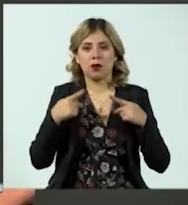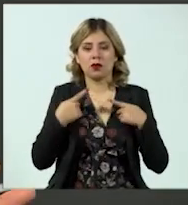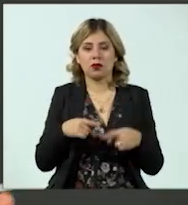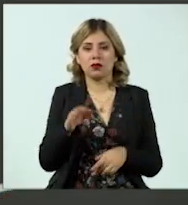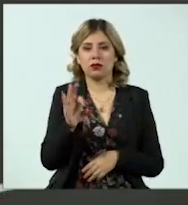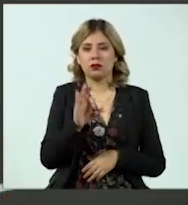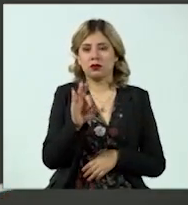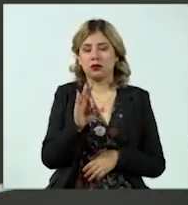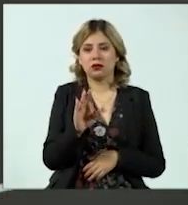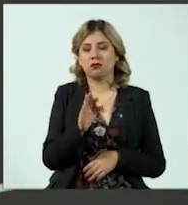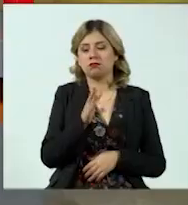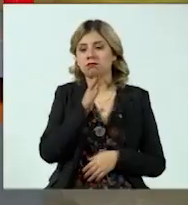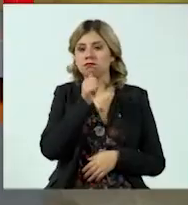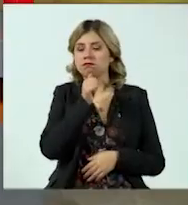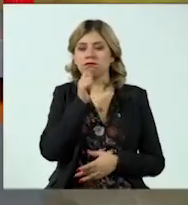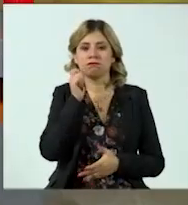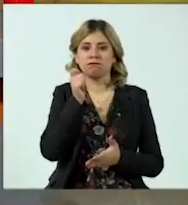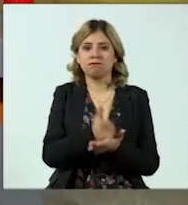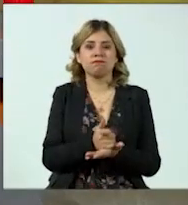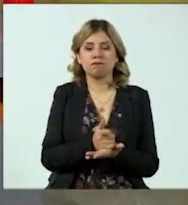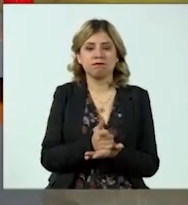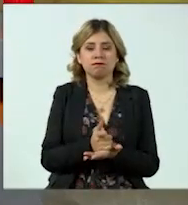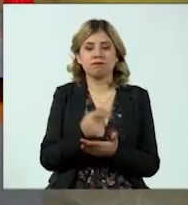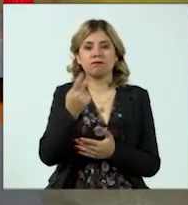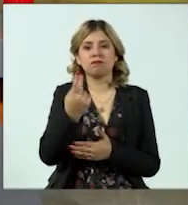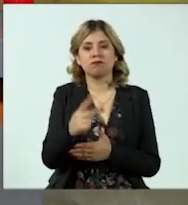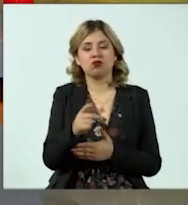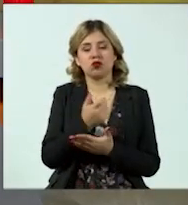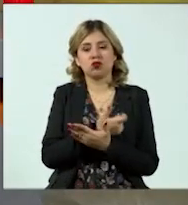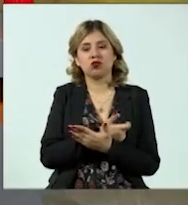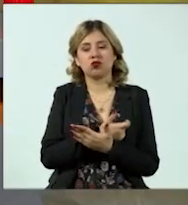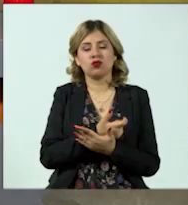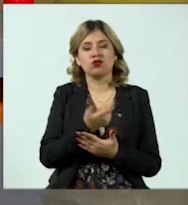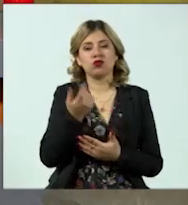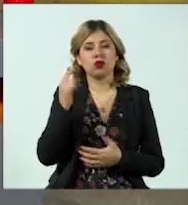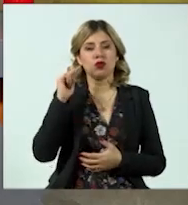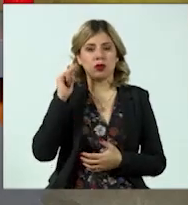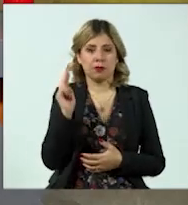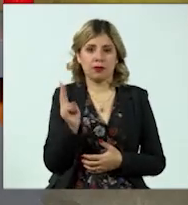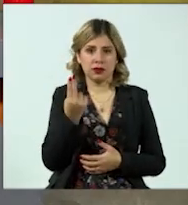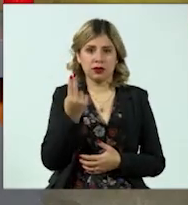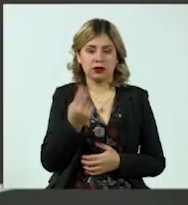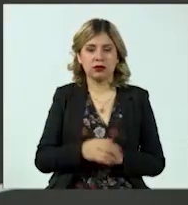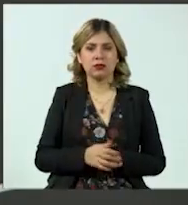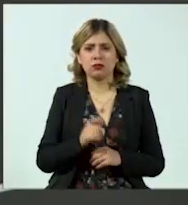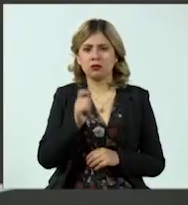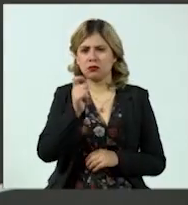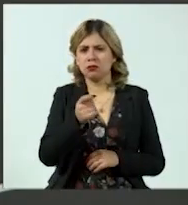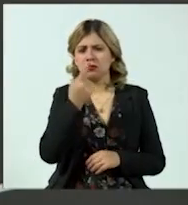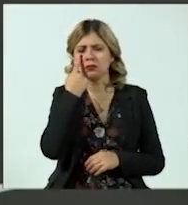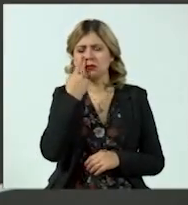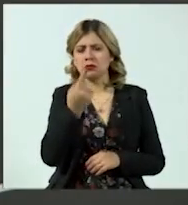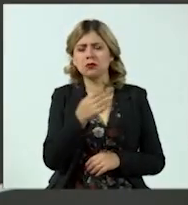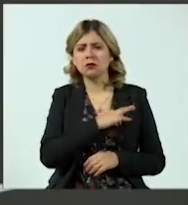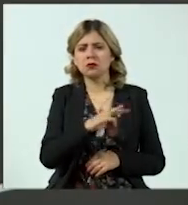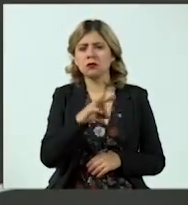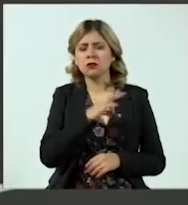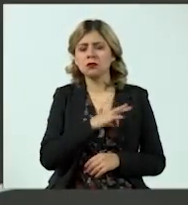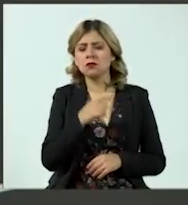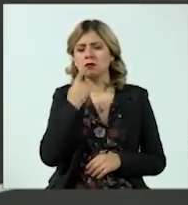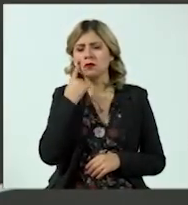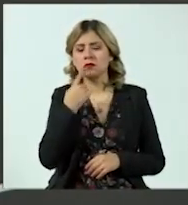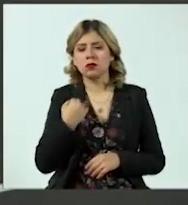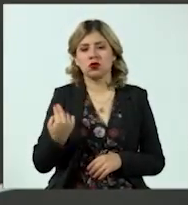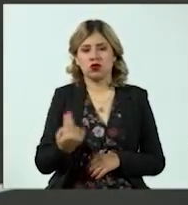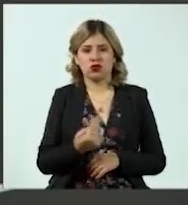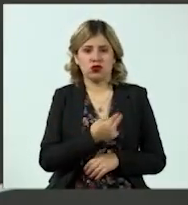alguna razón no pueden pagar la cuota de estas universidades. Y el único requisito que ellas ponen y nosotros